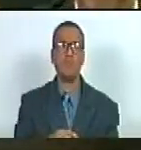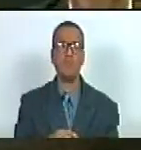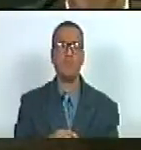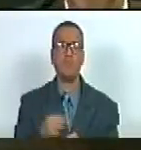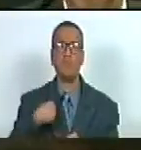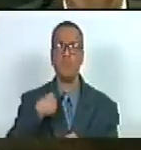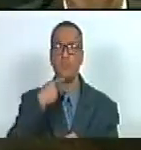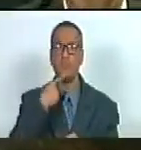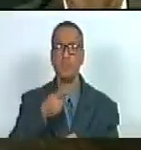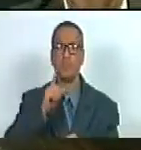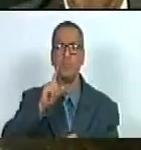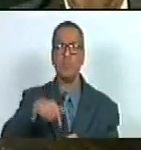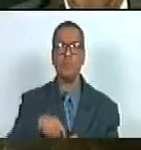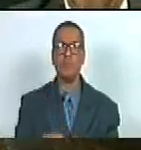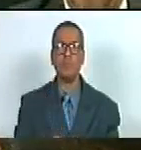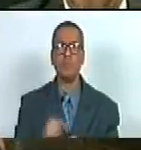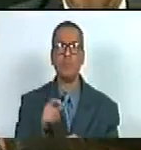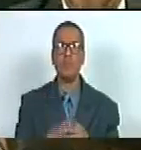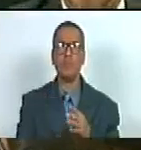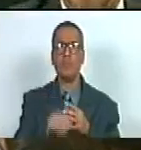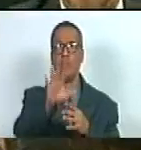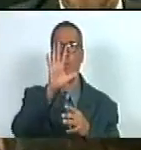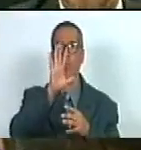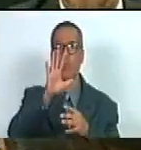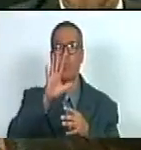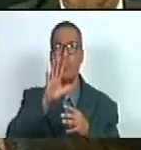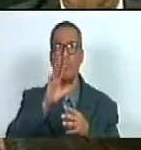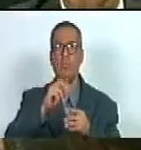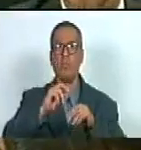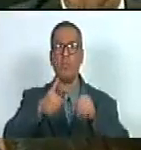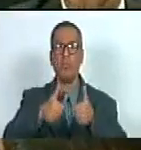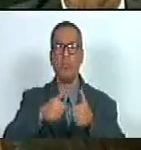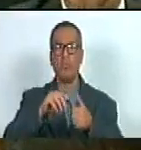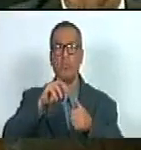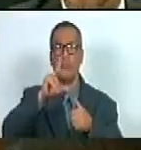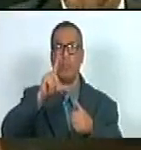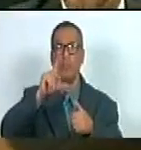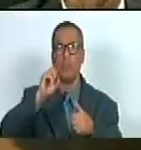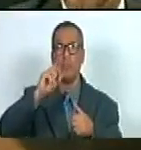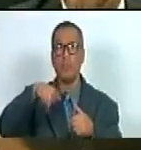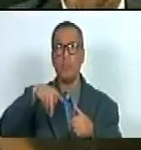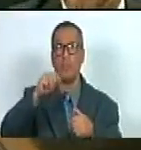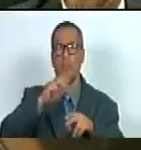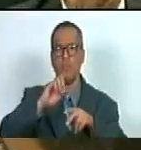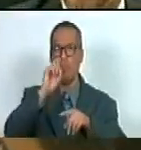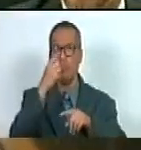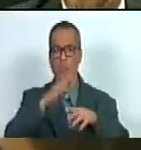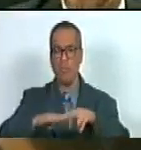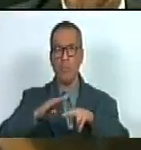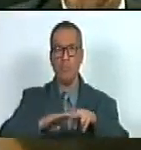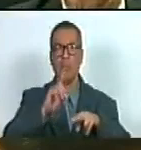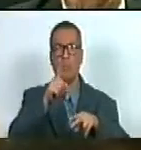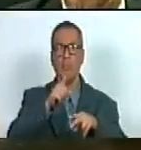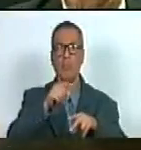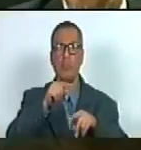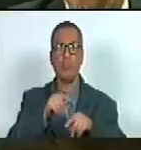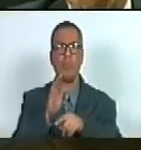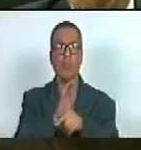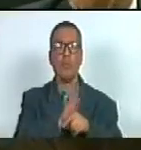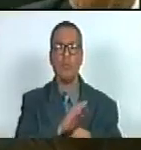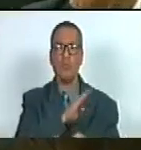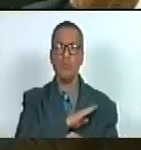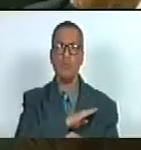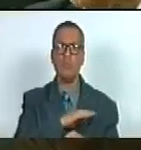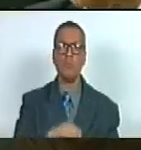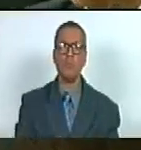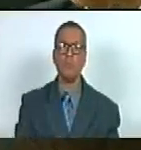decíamos hay cinco principios rectores de la alumna primero los niños y las niñas como sujetos y sujetas de derecho